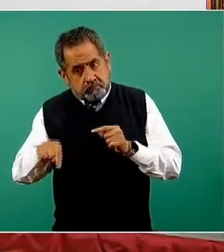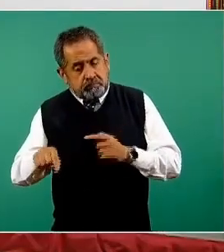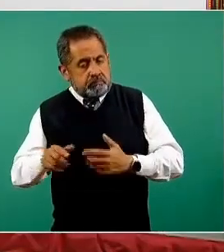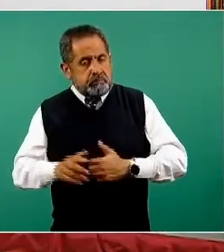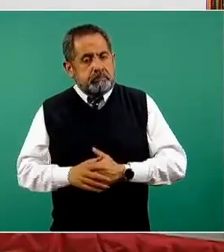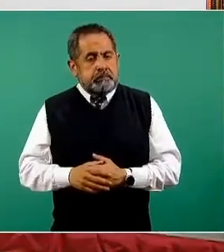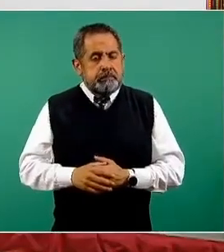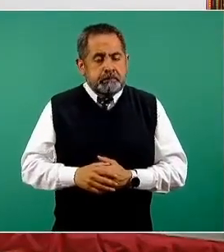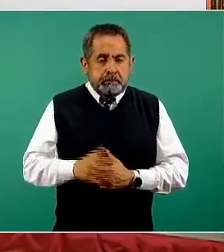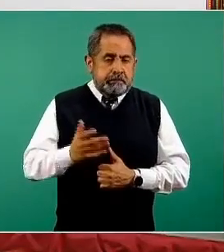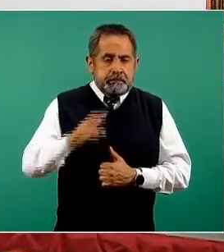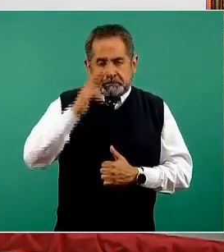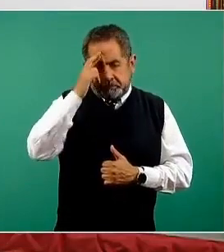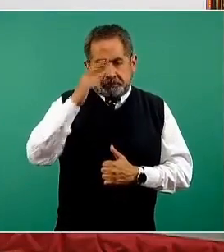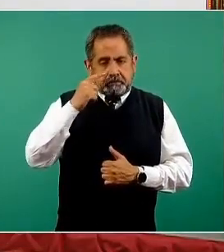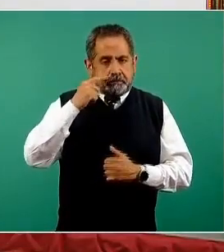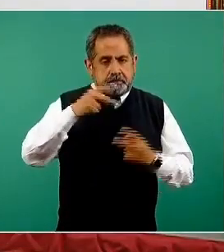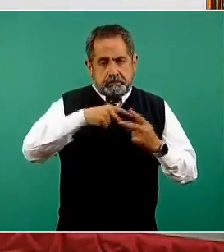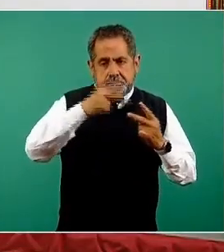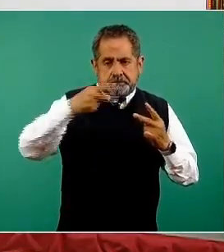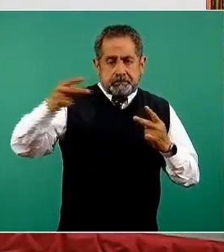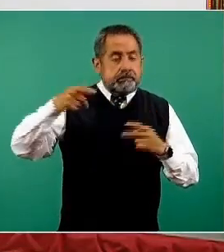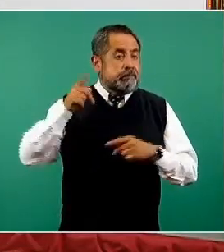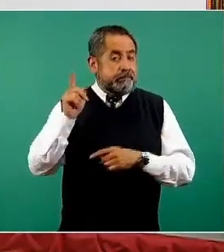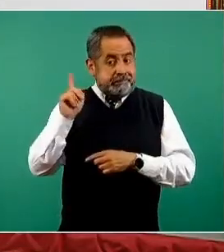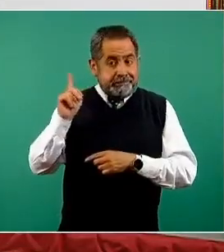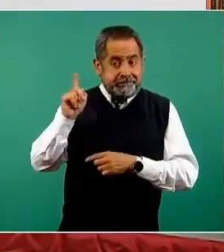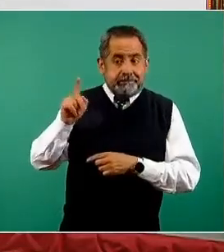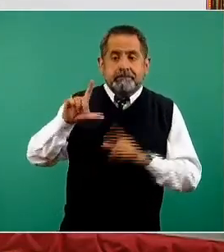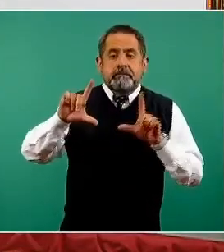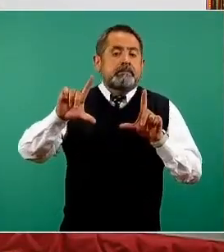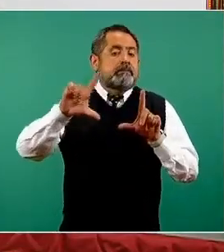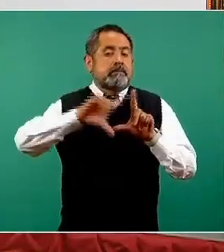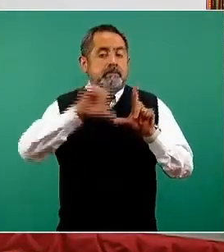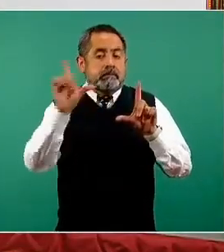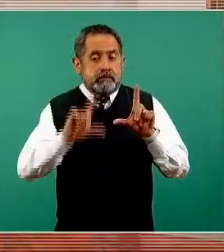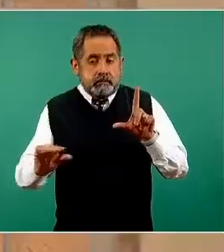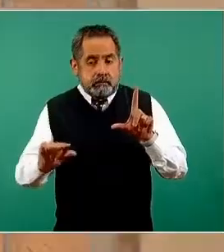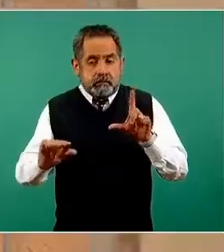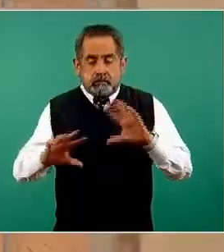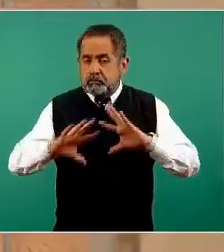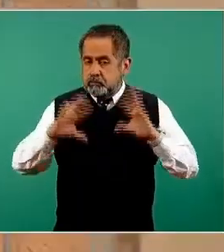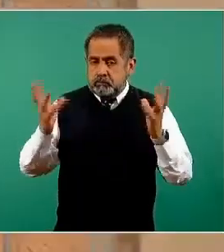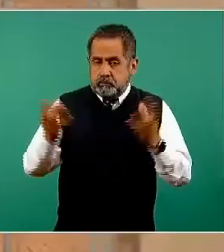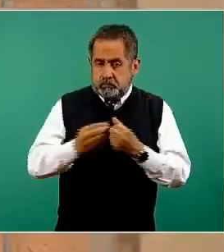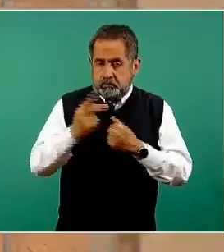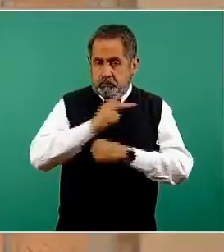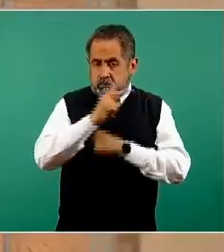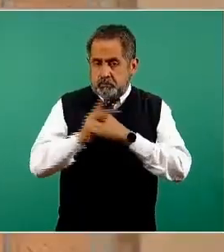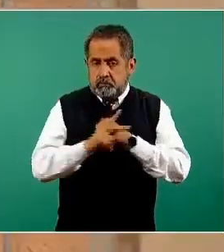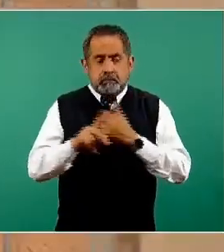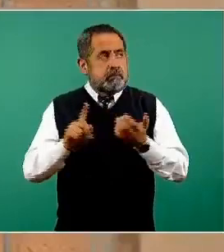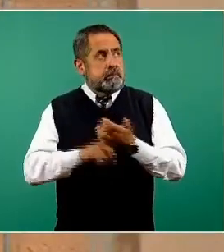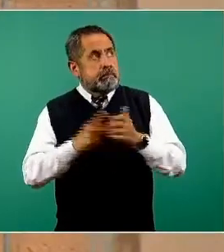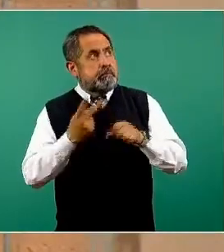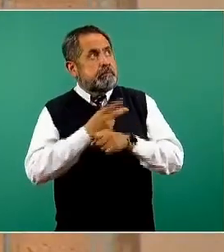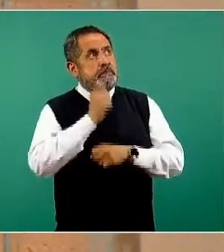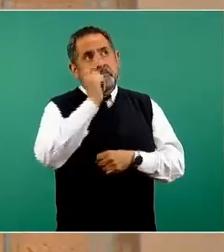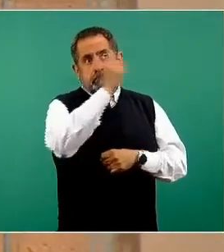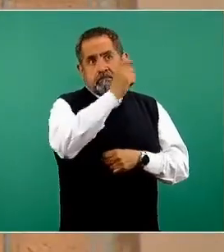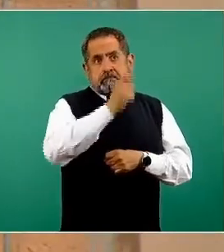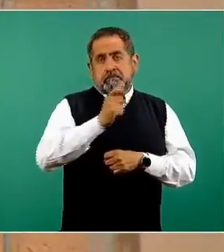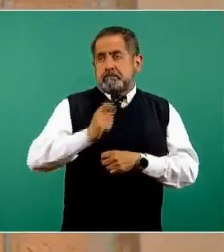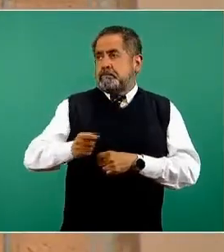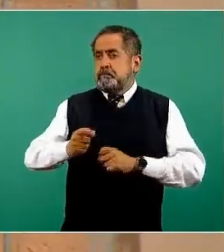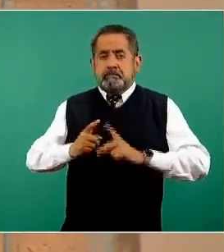Recordando siempre que esta curva es la curva nacional, es decir, es la media de lo que sucede en cada